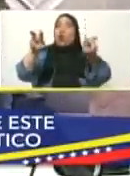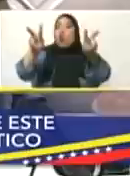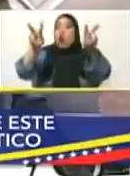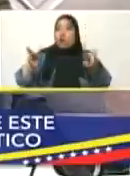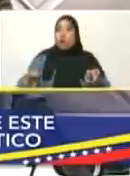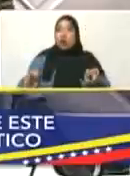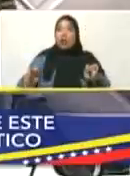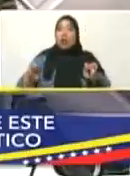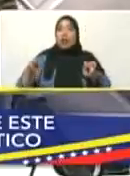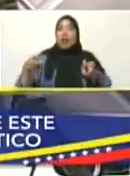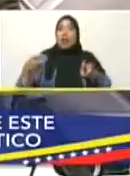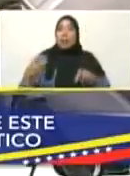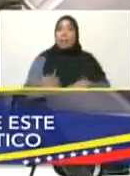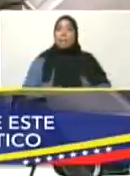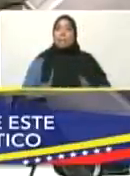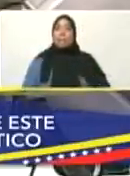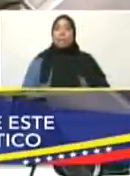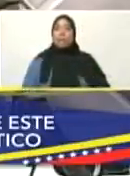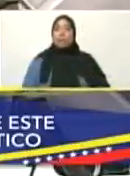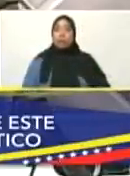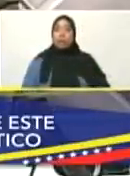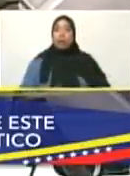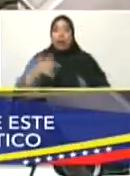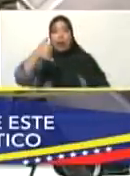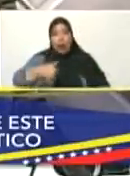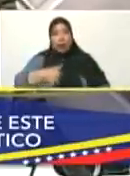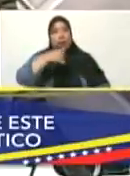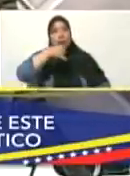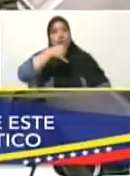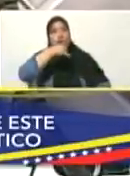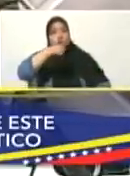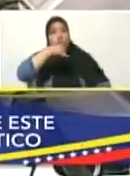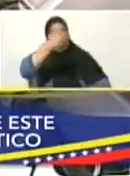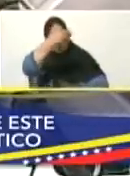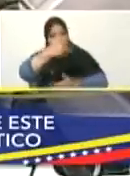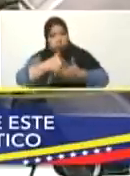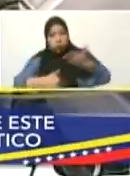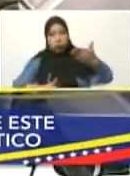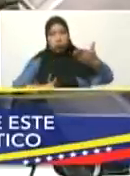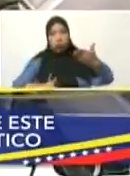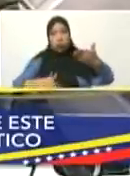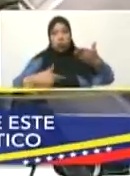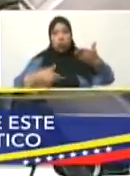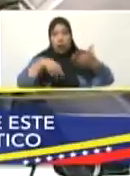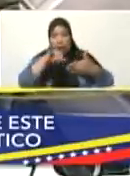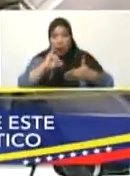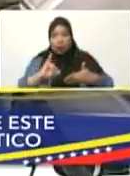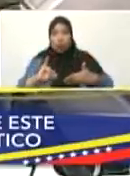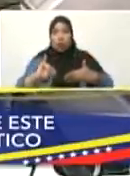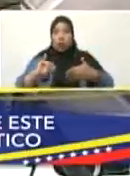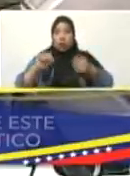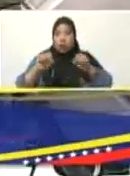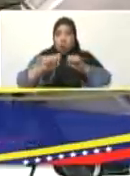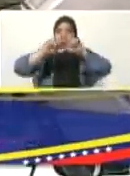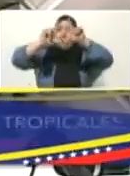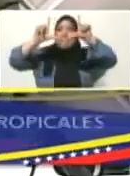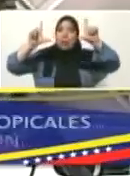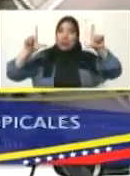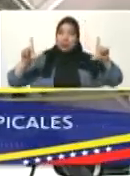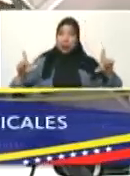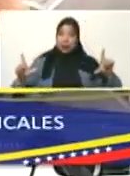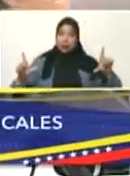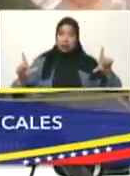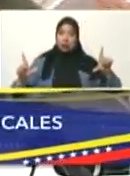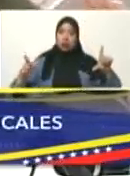Dentro de, aquí tenemos la trayectoria, en esta pantalla tenemos la trayectoria,